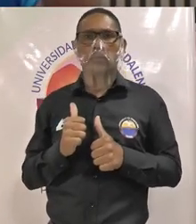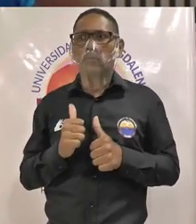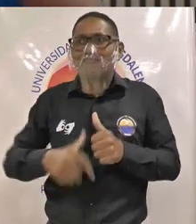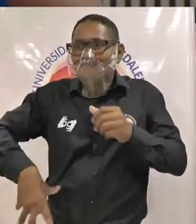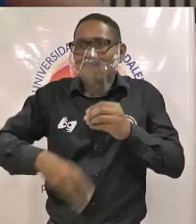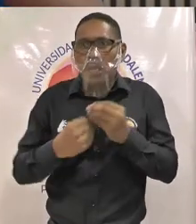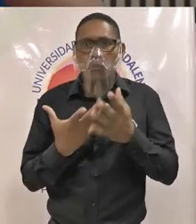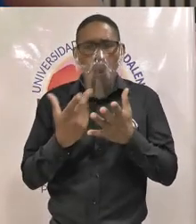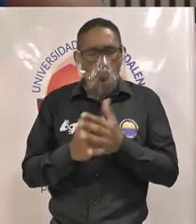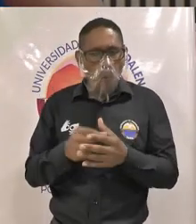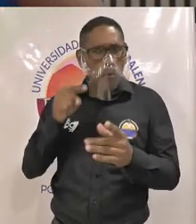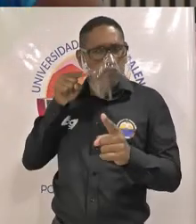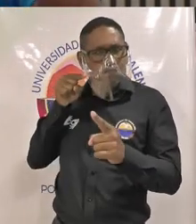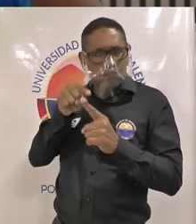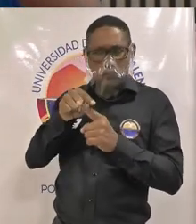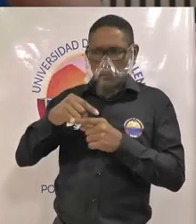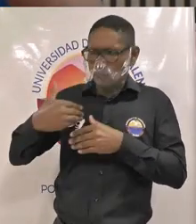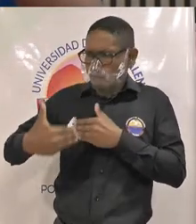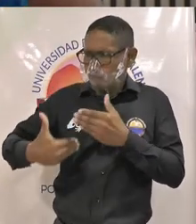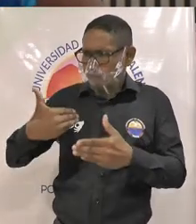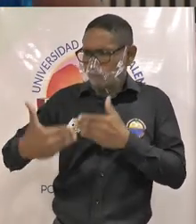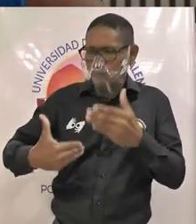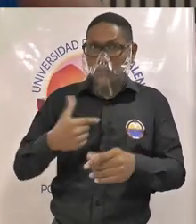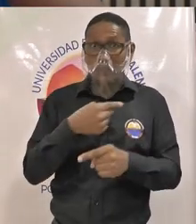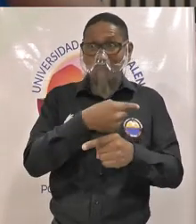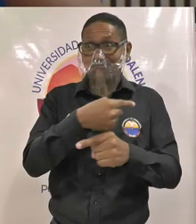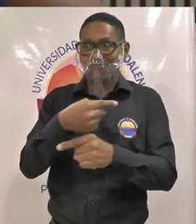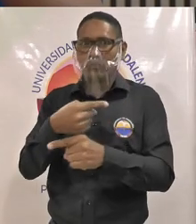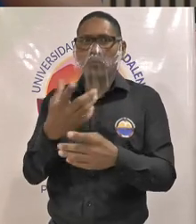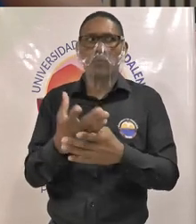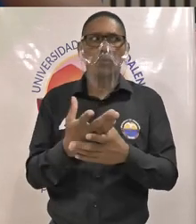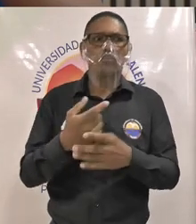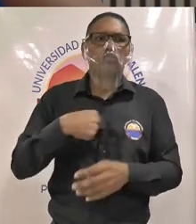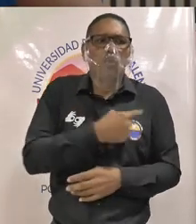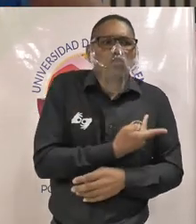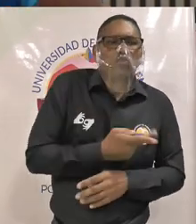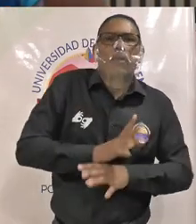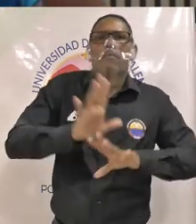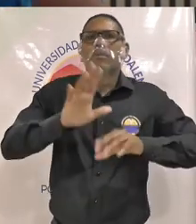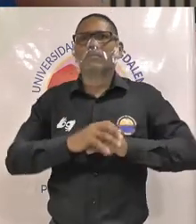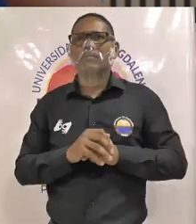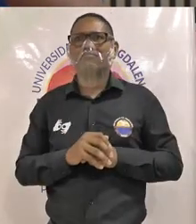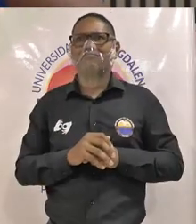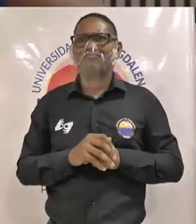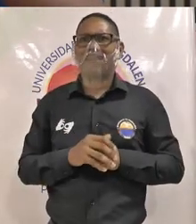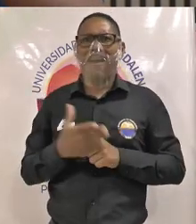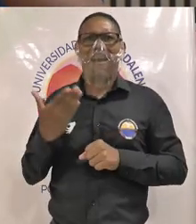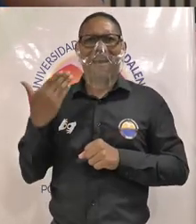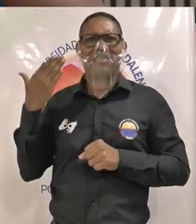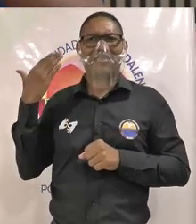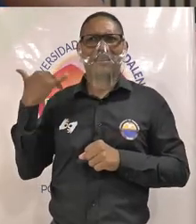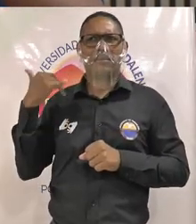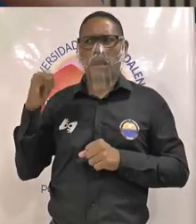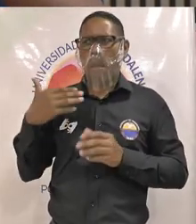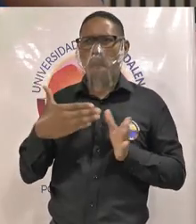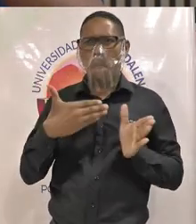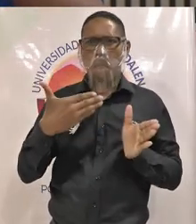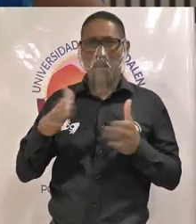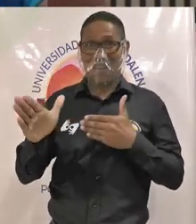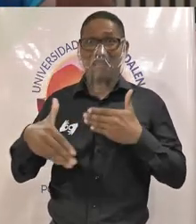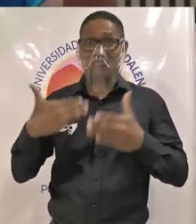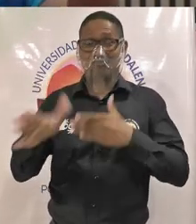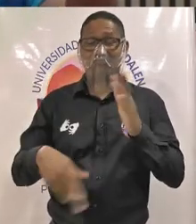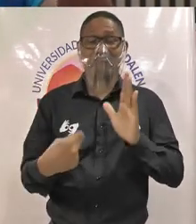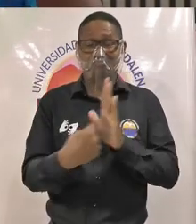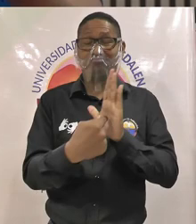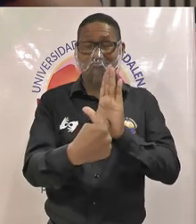vamos a materializar este compromiso que no es sólo de esta candidatura sino como les mencioné está estipulado en el plan de desarrollo lo que